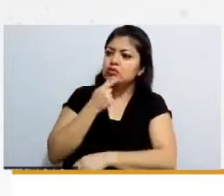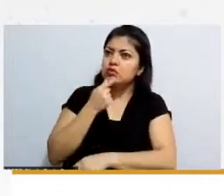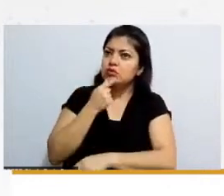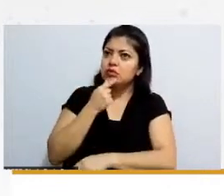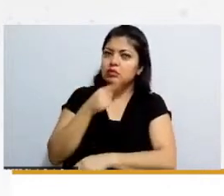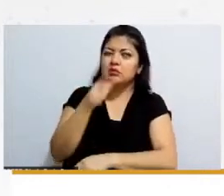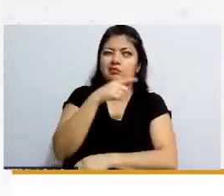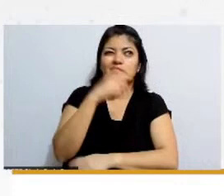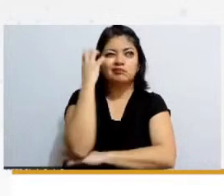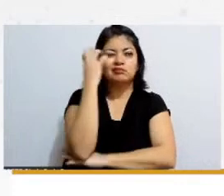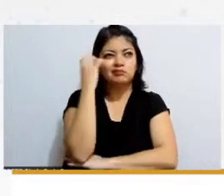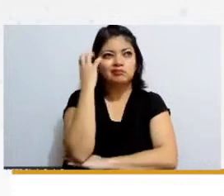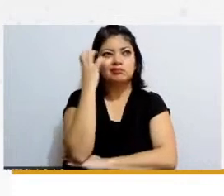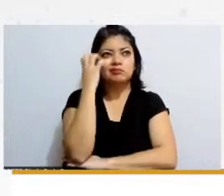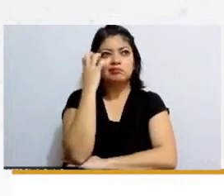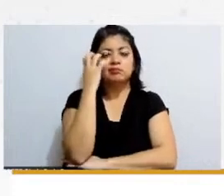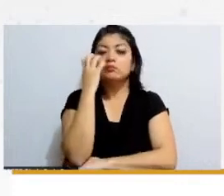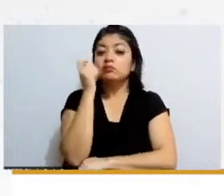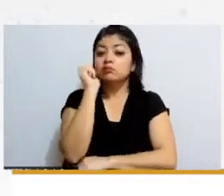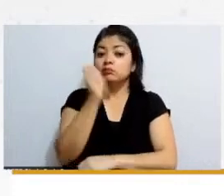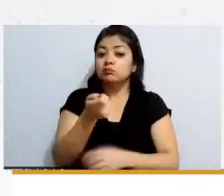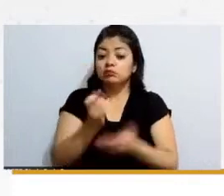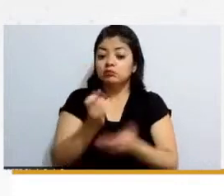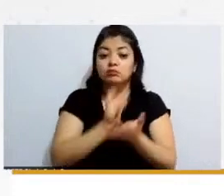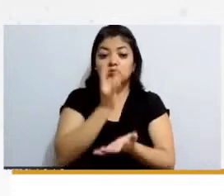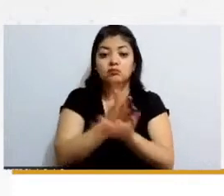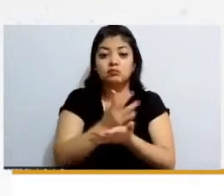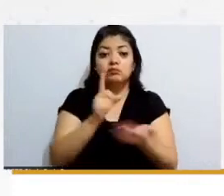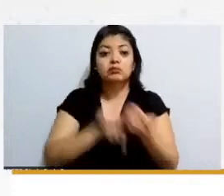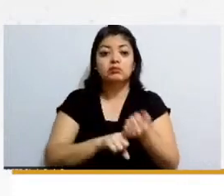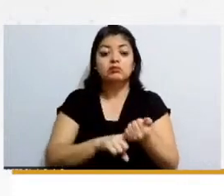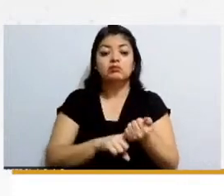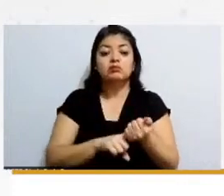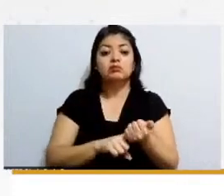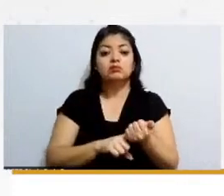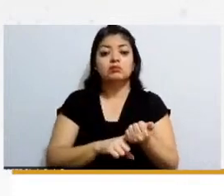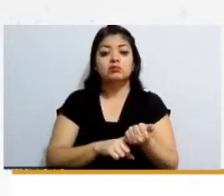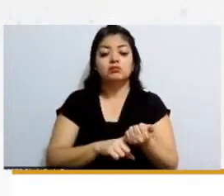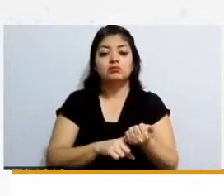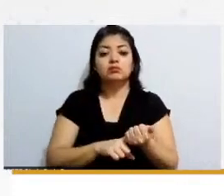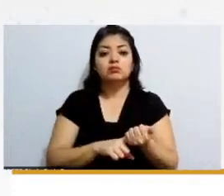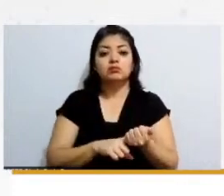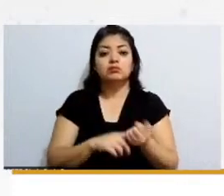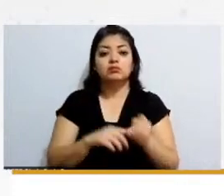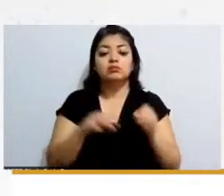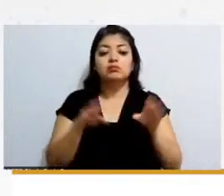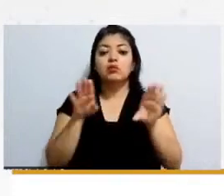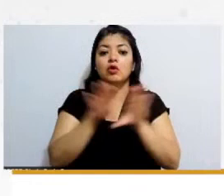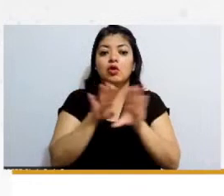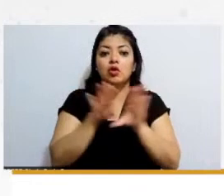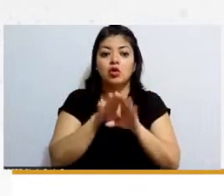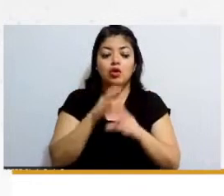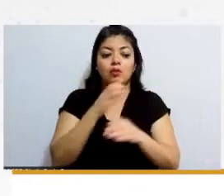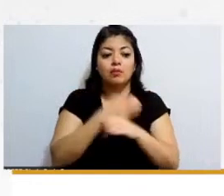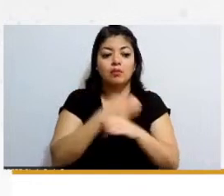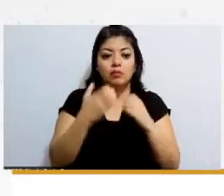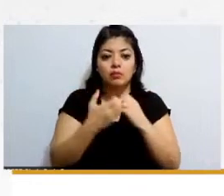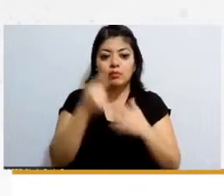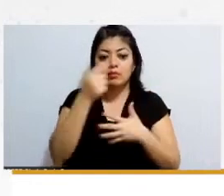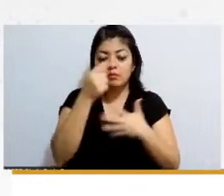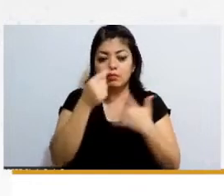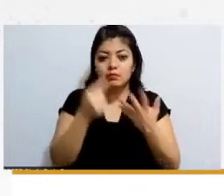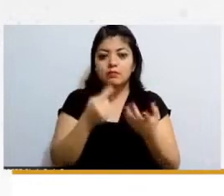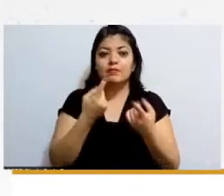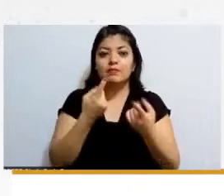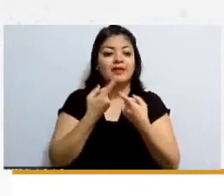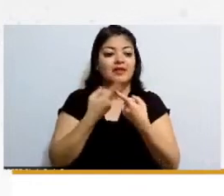nos vamos dando cuenta de cómo este cómo cada caso tiene diferentes